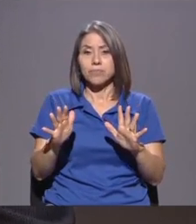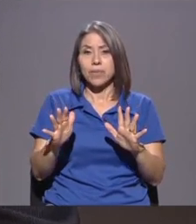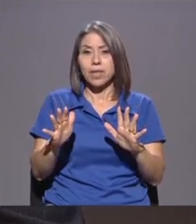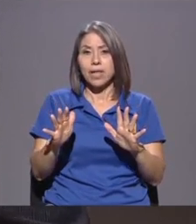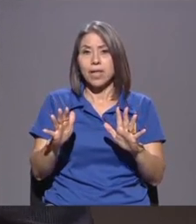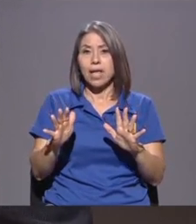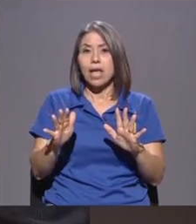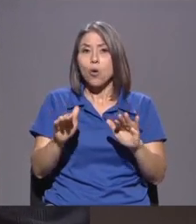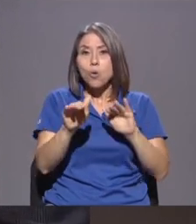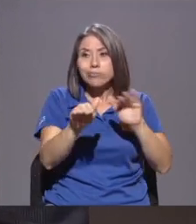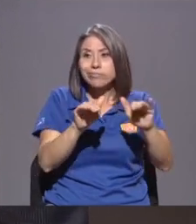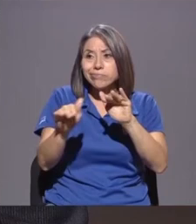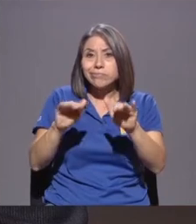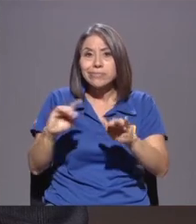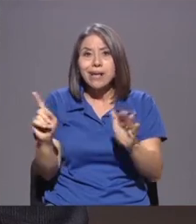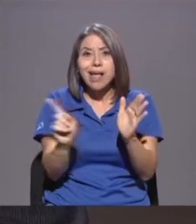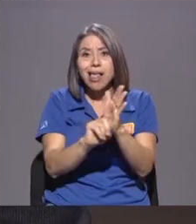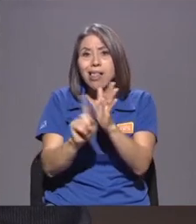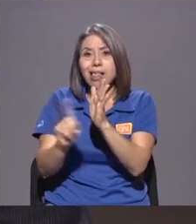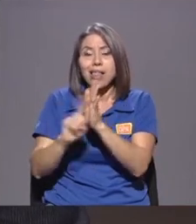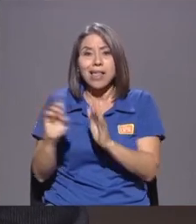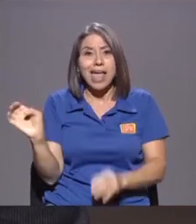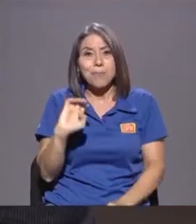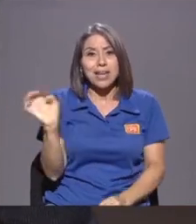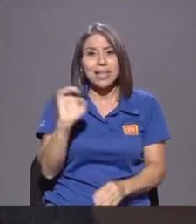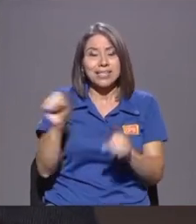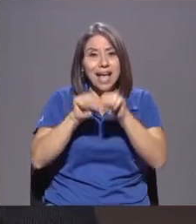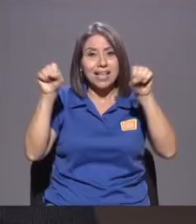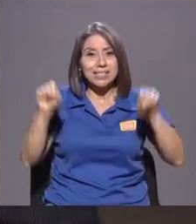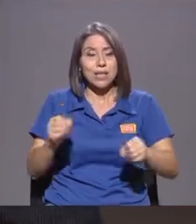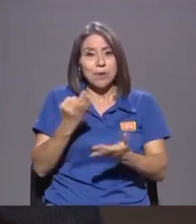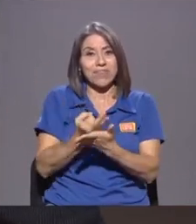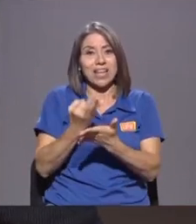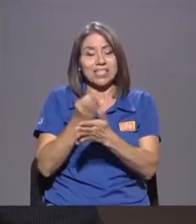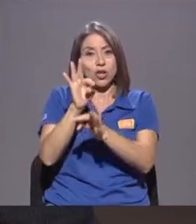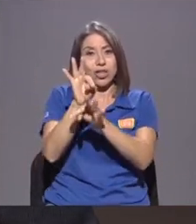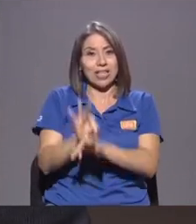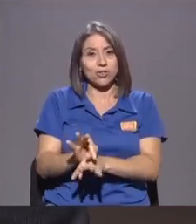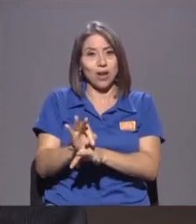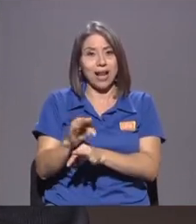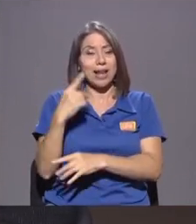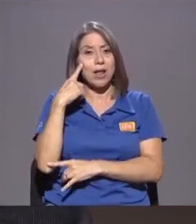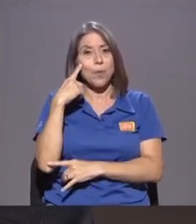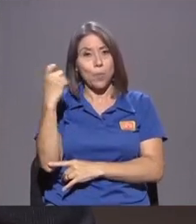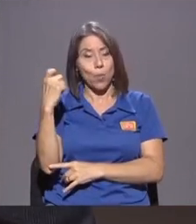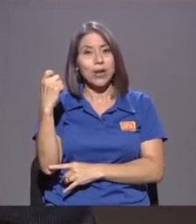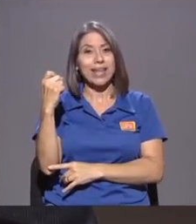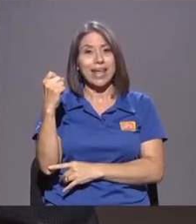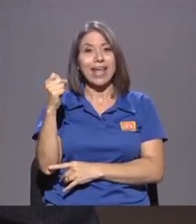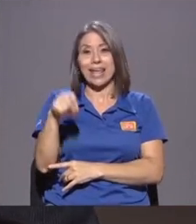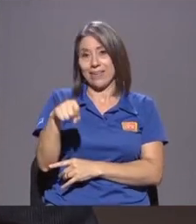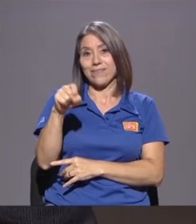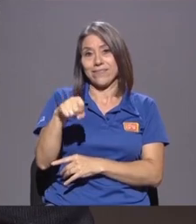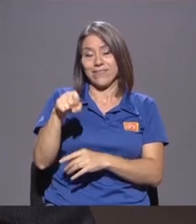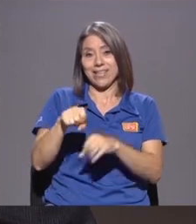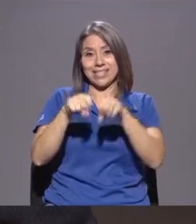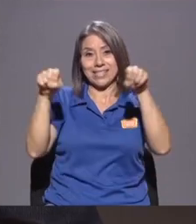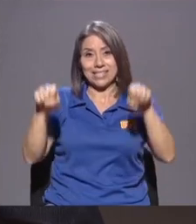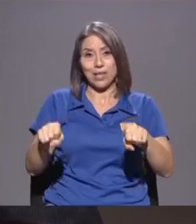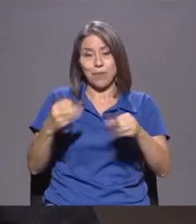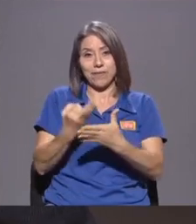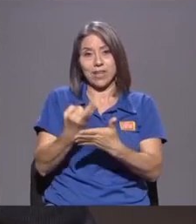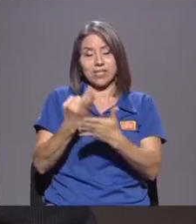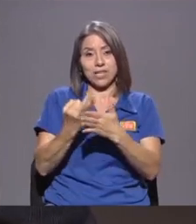Emergencia Al Sistema Financiero Tradicional Porque Efectivamente El Sistema Financiero Tradicional